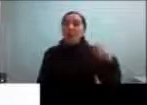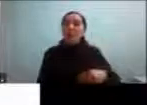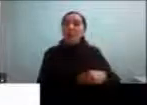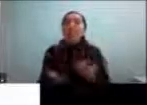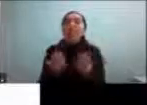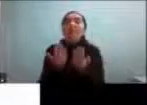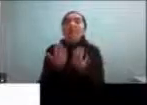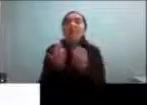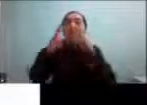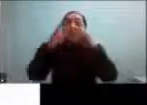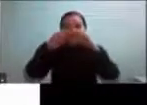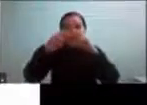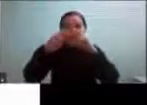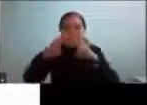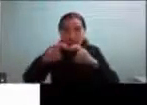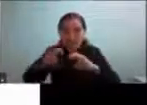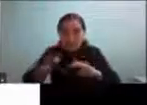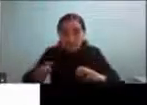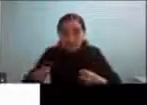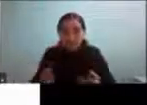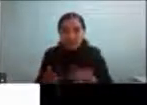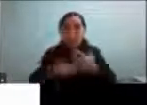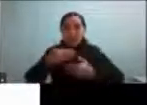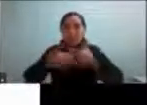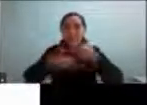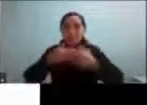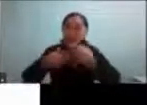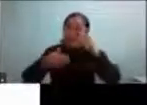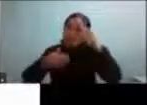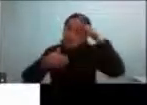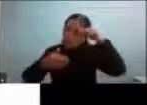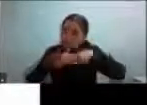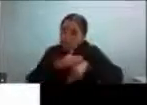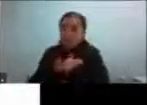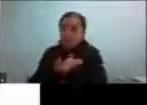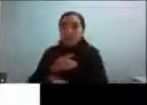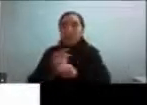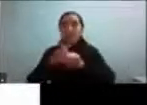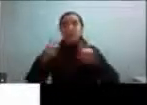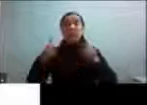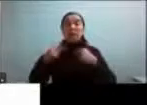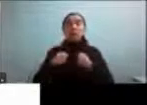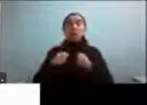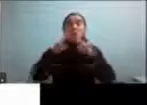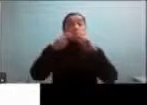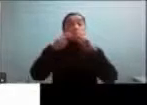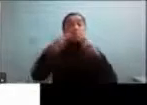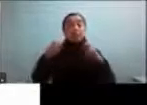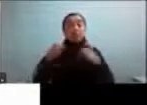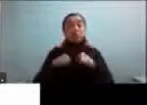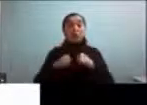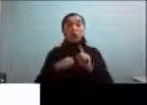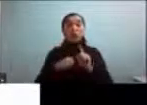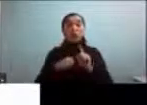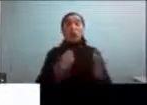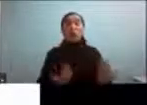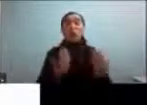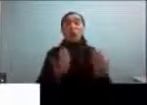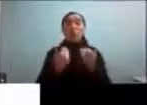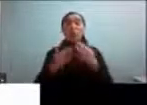los procesos en distintos niveles de complejidad que tal vez es algo a lo que yo como investigador no habría llegado sin el apoyo de este grupo